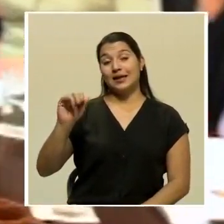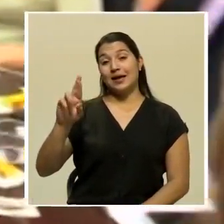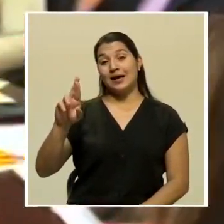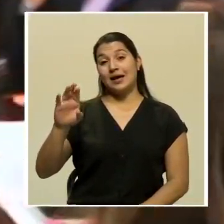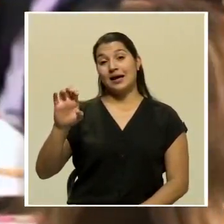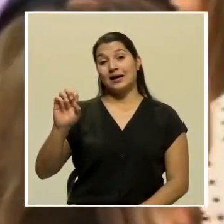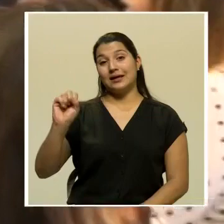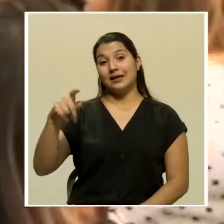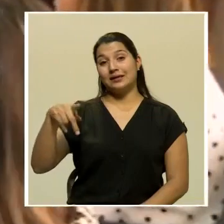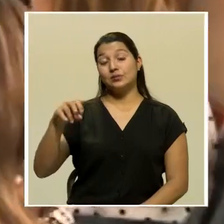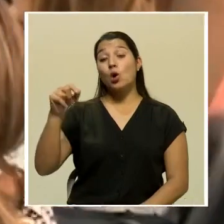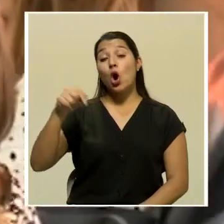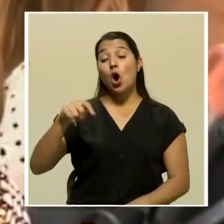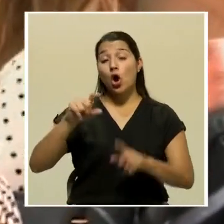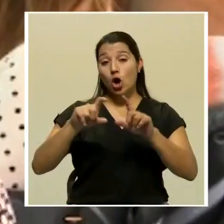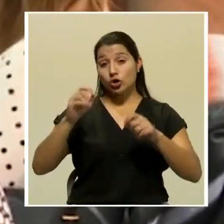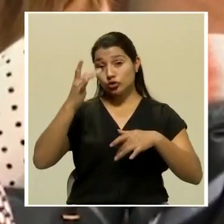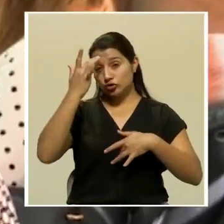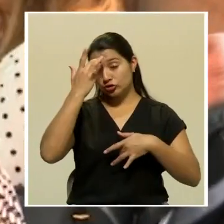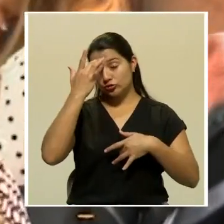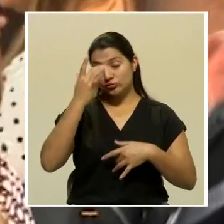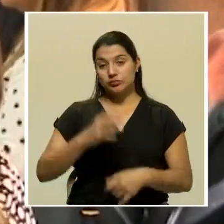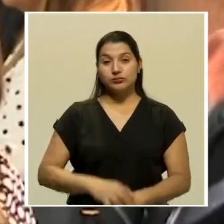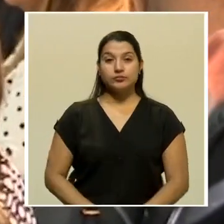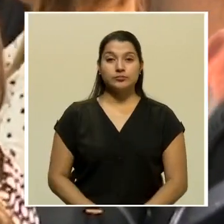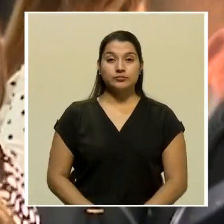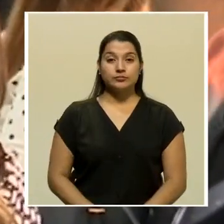incapacitada por enfermedad.